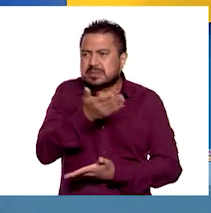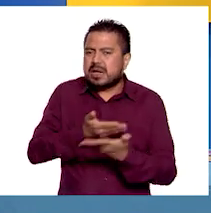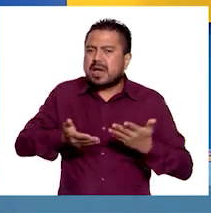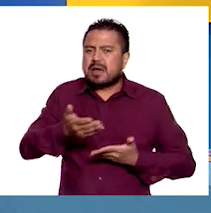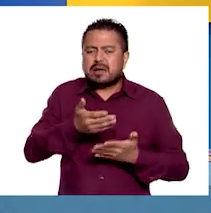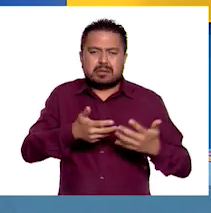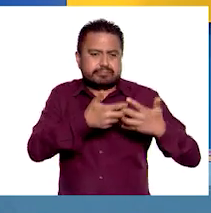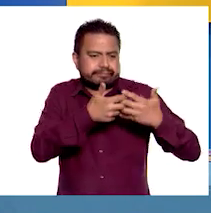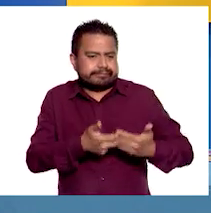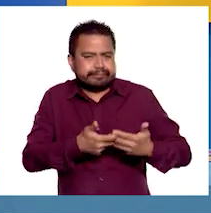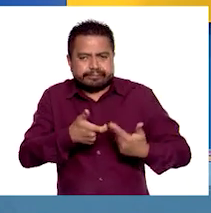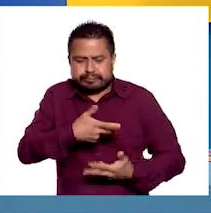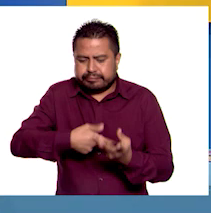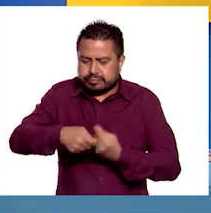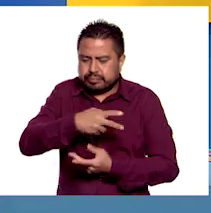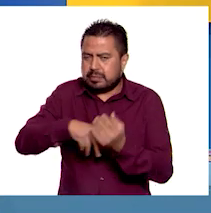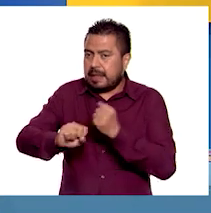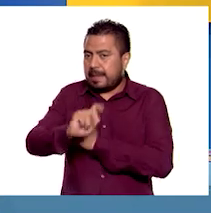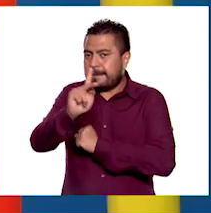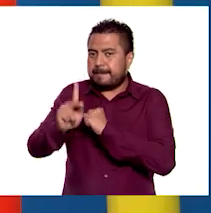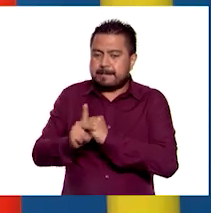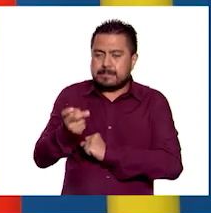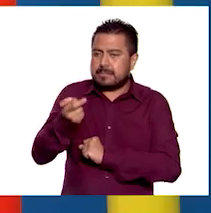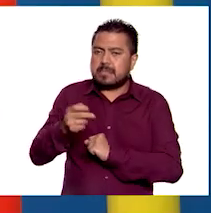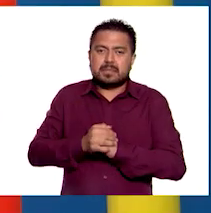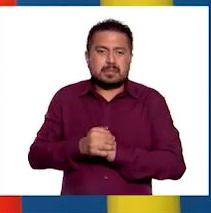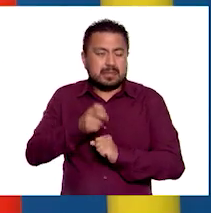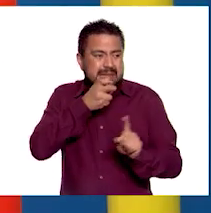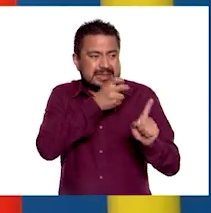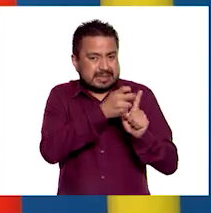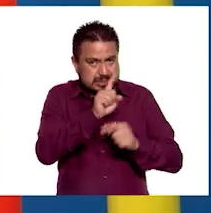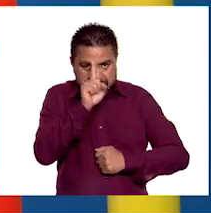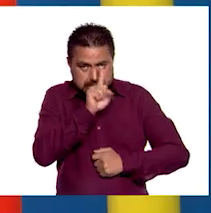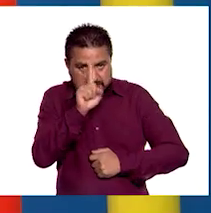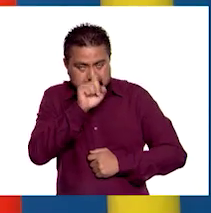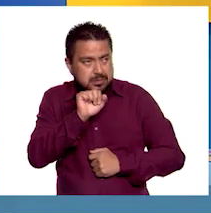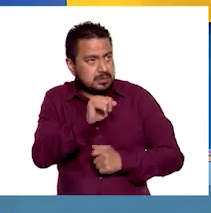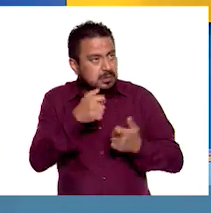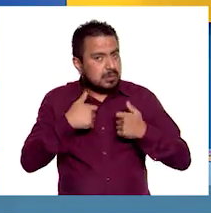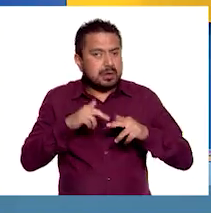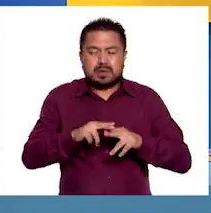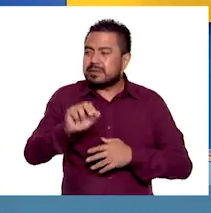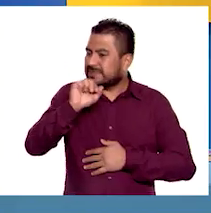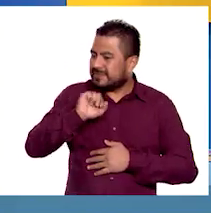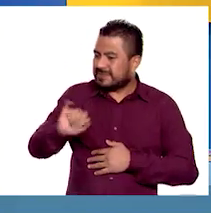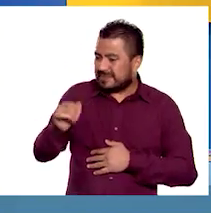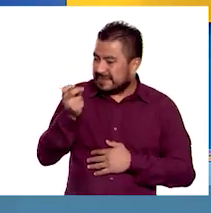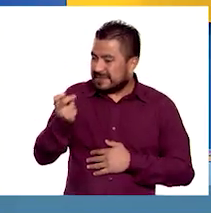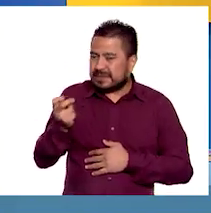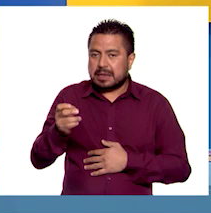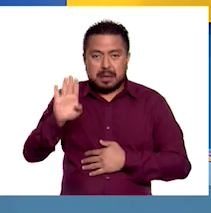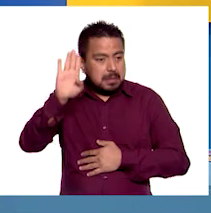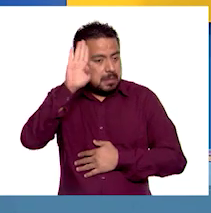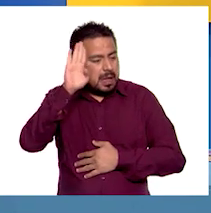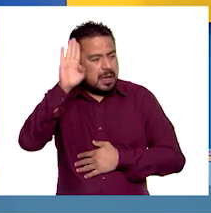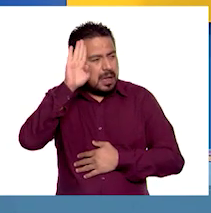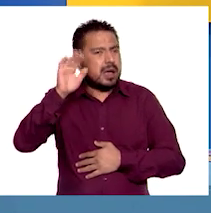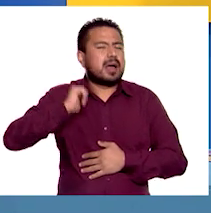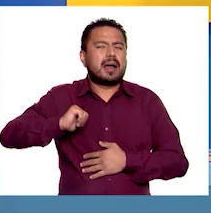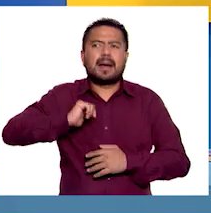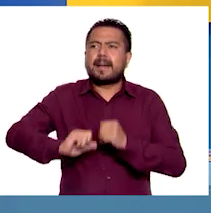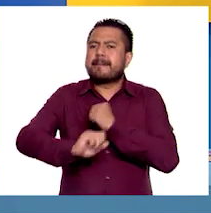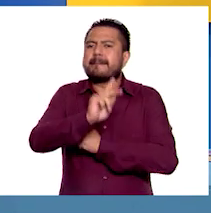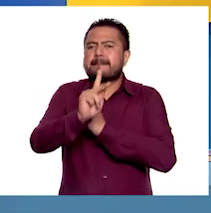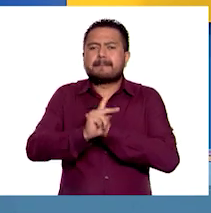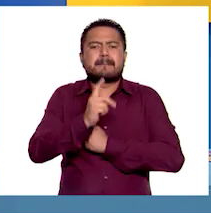producidos por la economía de los países. Ese es el PIB, ¿no, profesor? Así es, Larisa. Se consideraba que el país